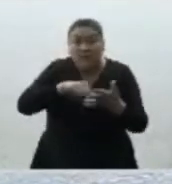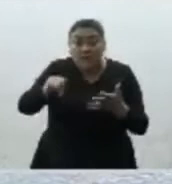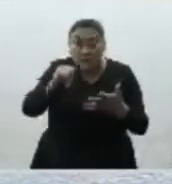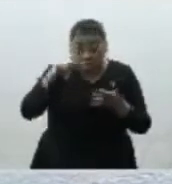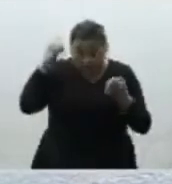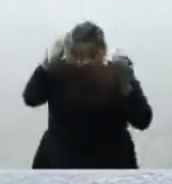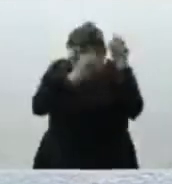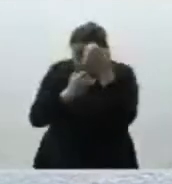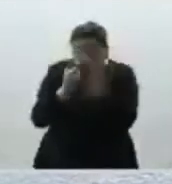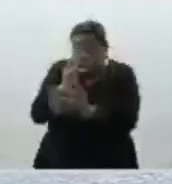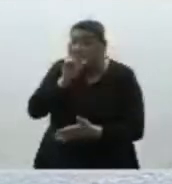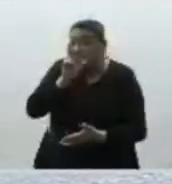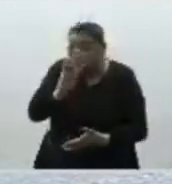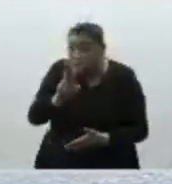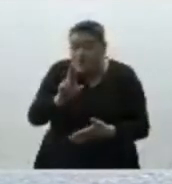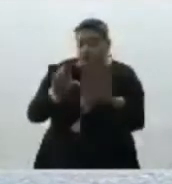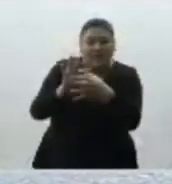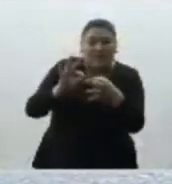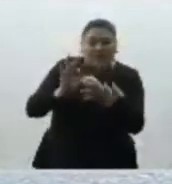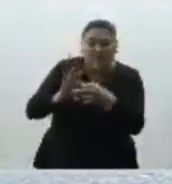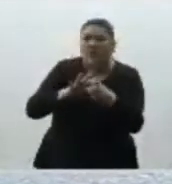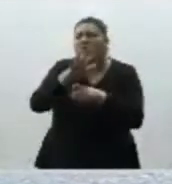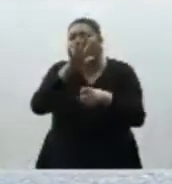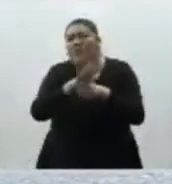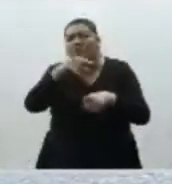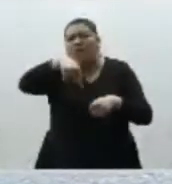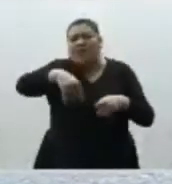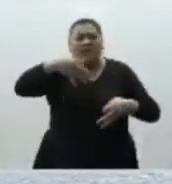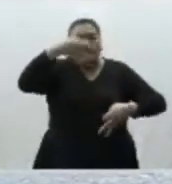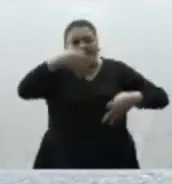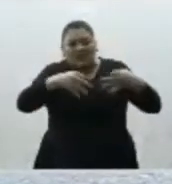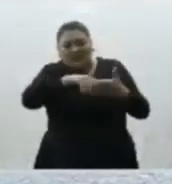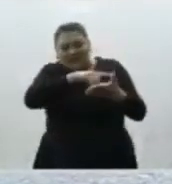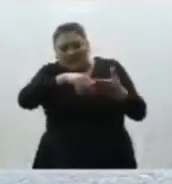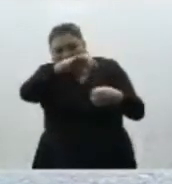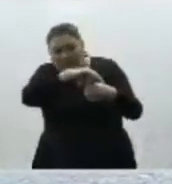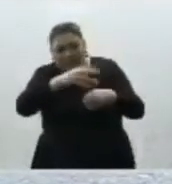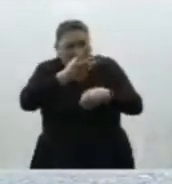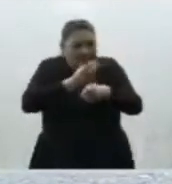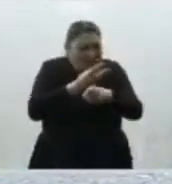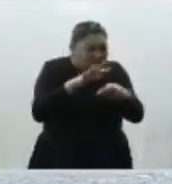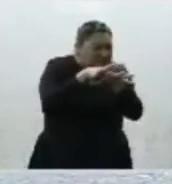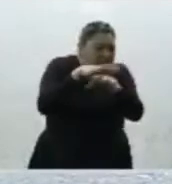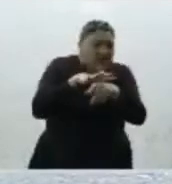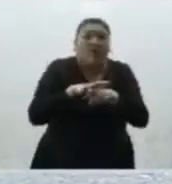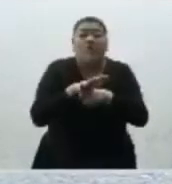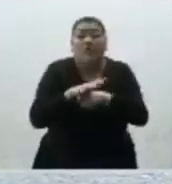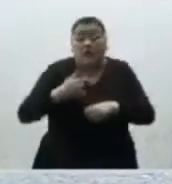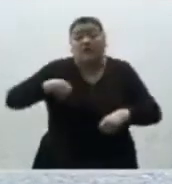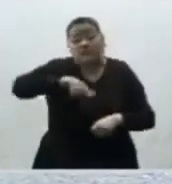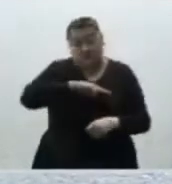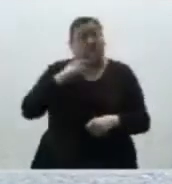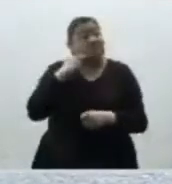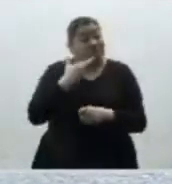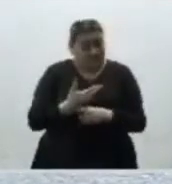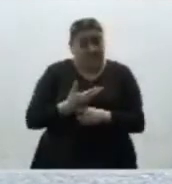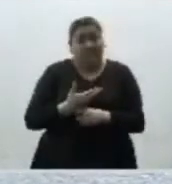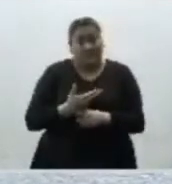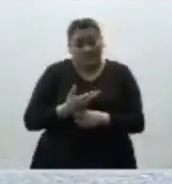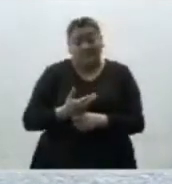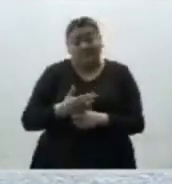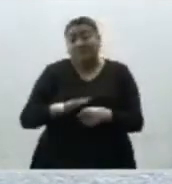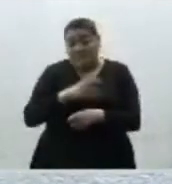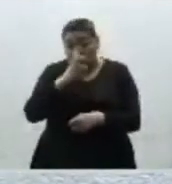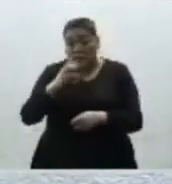análisis a develar qué queda por mejorar en nuestro sistema democrático. Siendo consciente de esta responsabilidad,